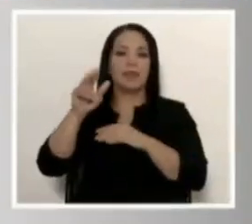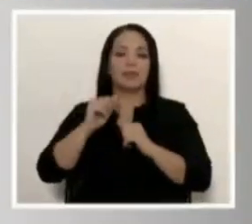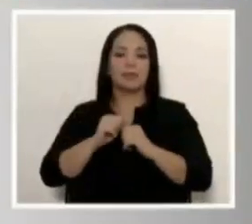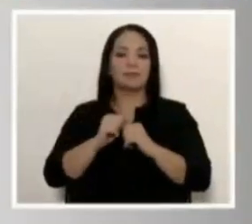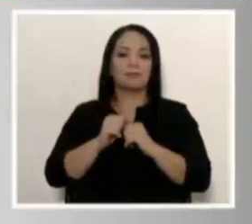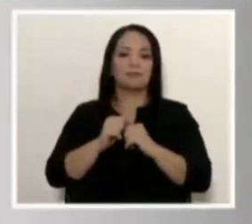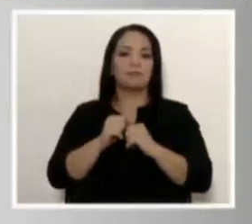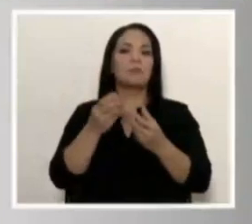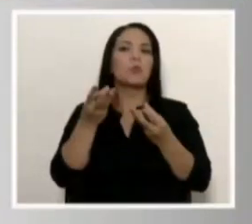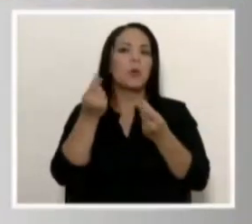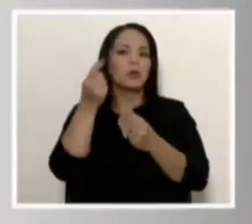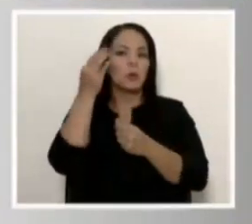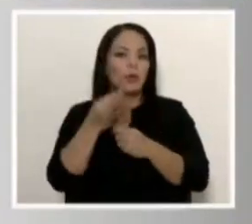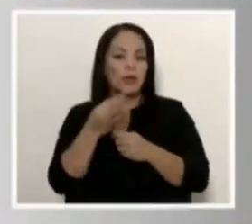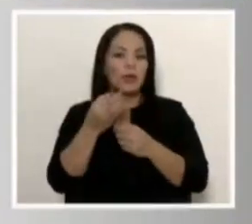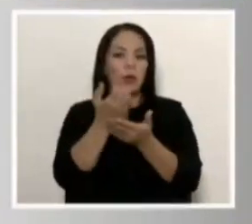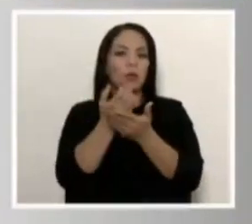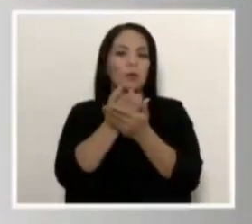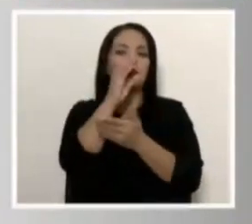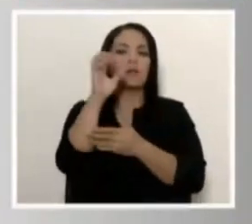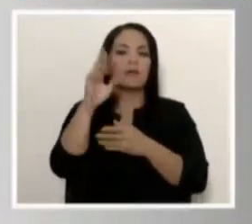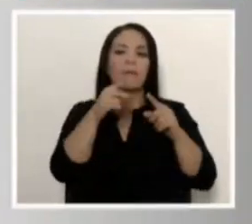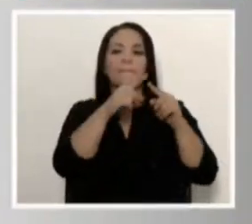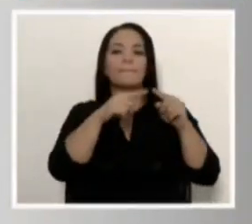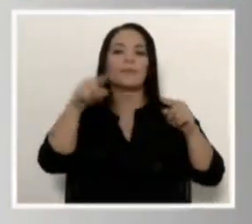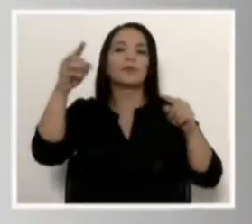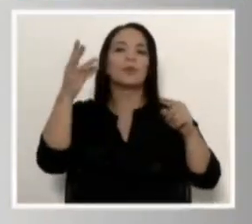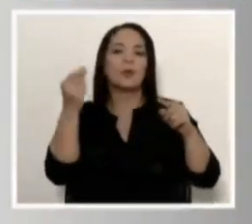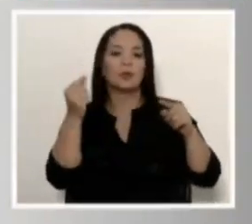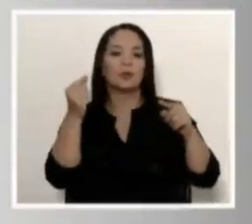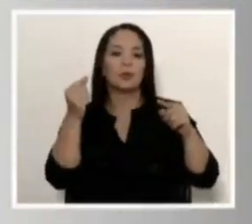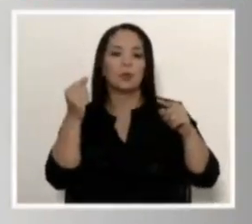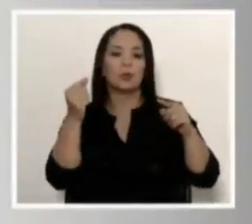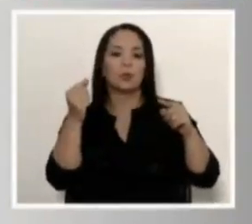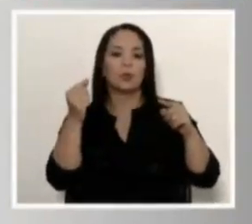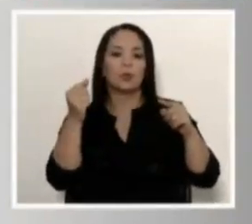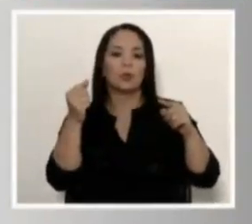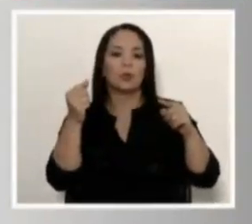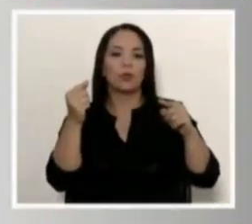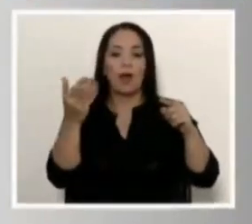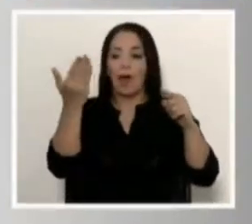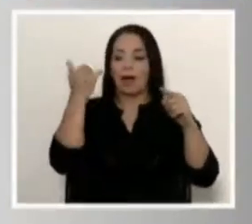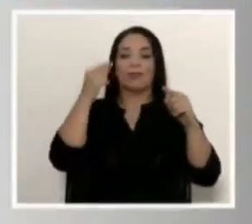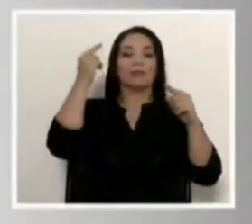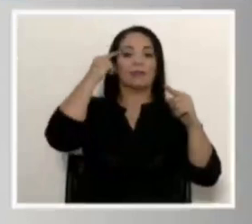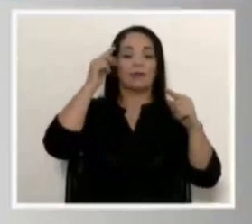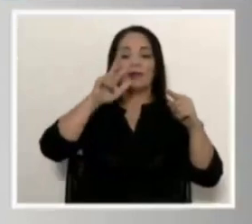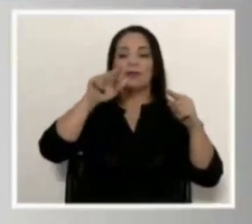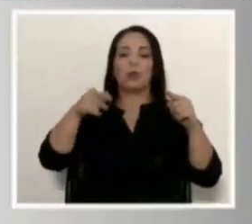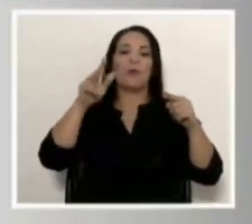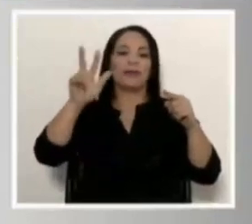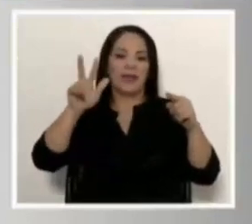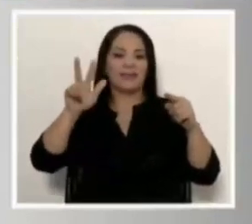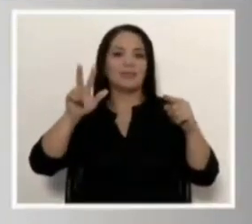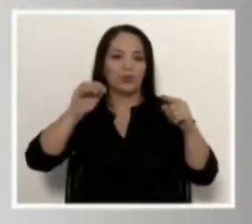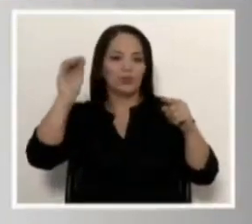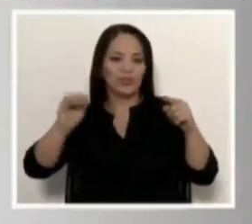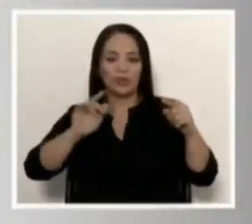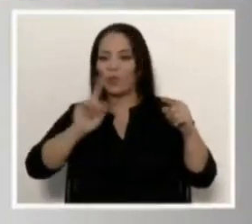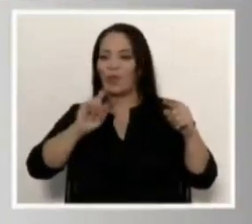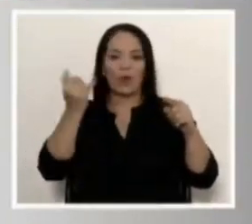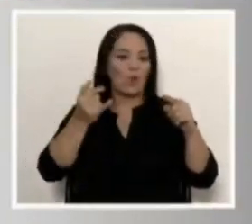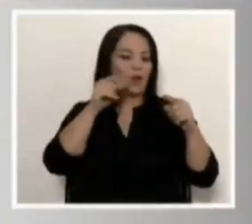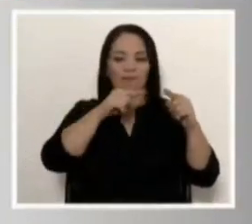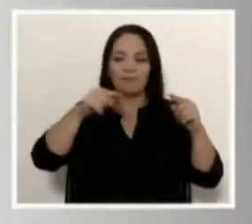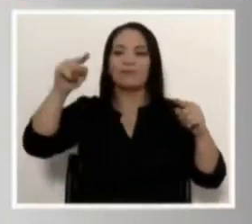la estimación va a ser que la economía de Costa Rica va a crecer, ya no 3,3, como se había previsto anteriormente, sino